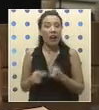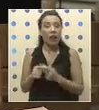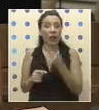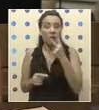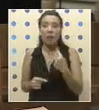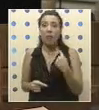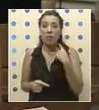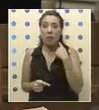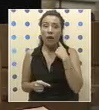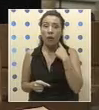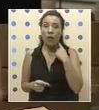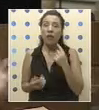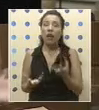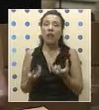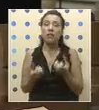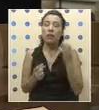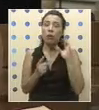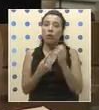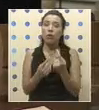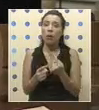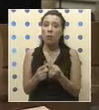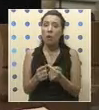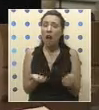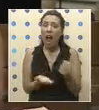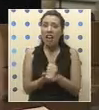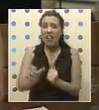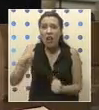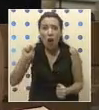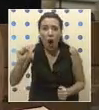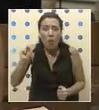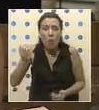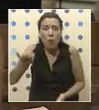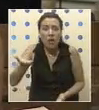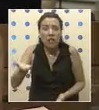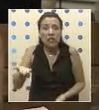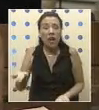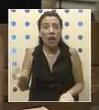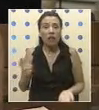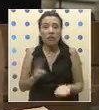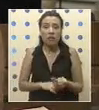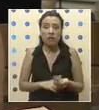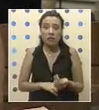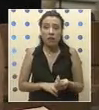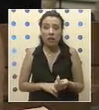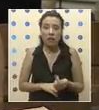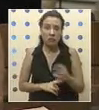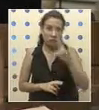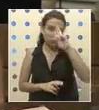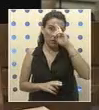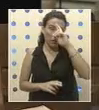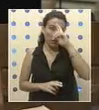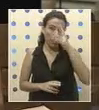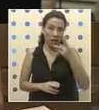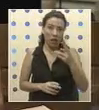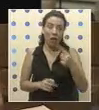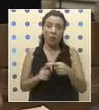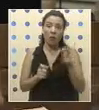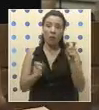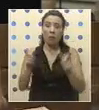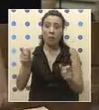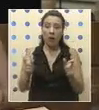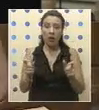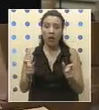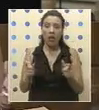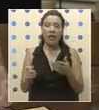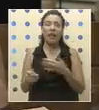su posibilidad de acceder a la cultura precisamente con un alcalde comunista, lo que francamente es insólito en gente que